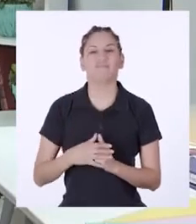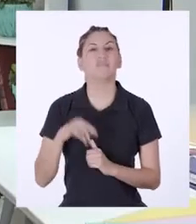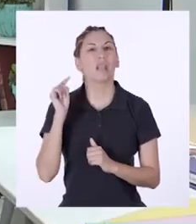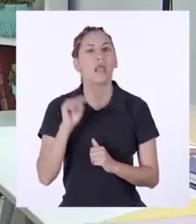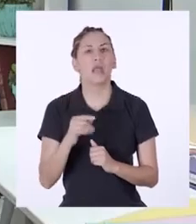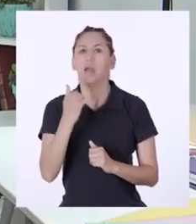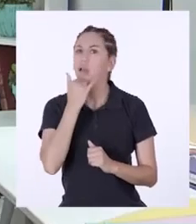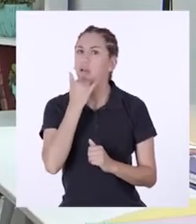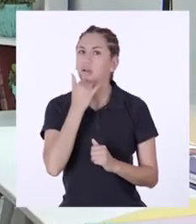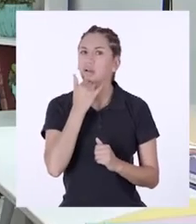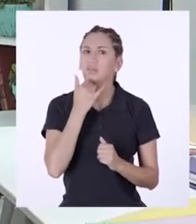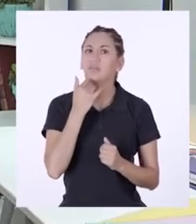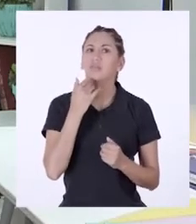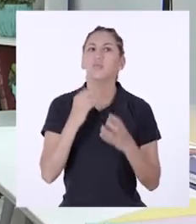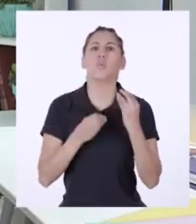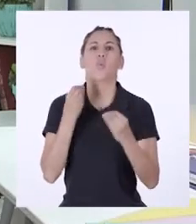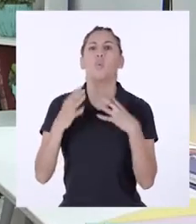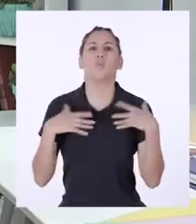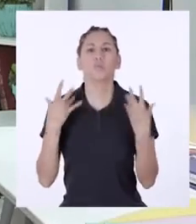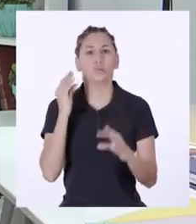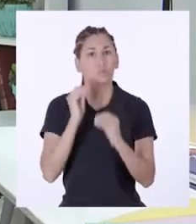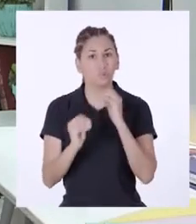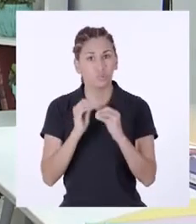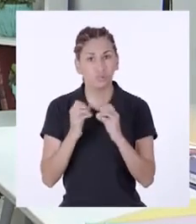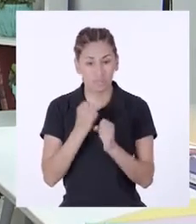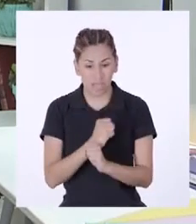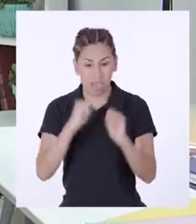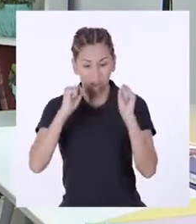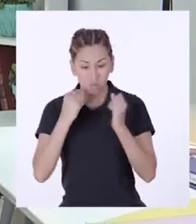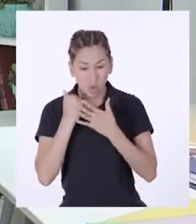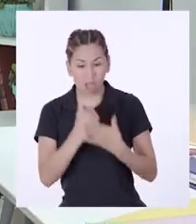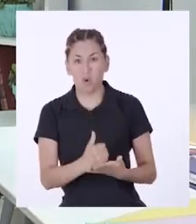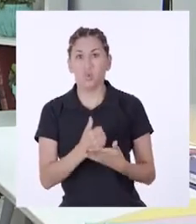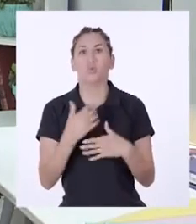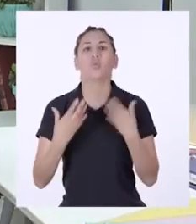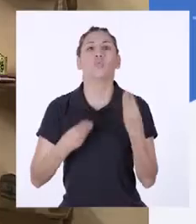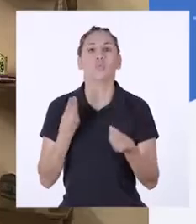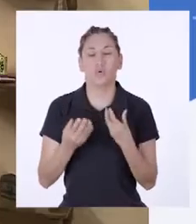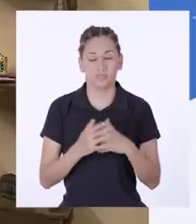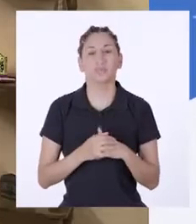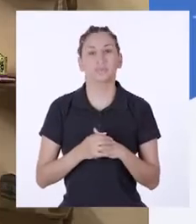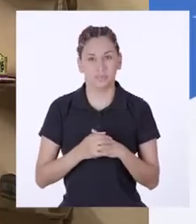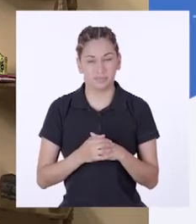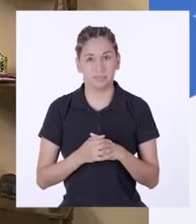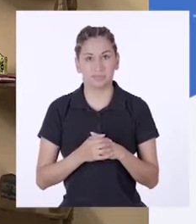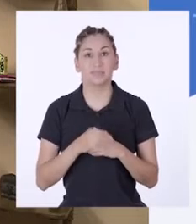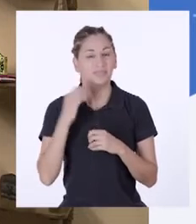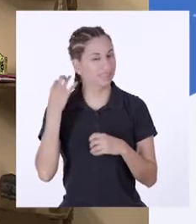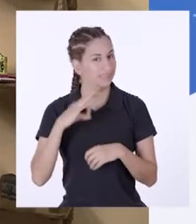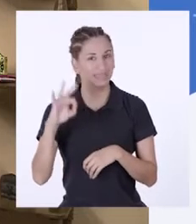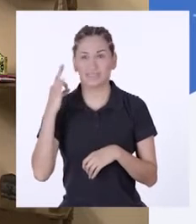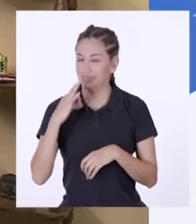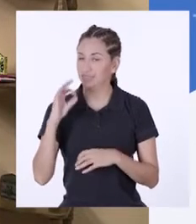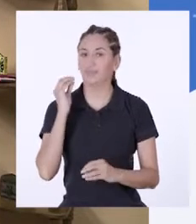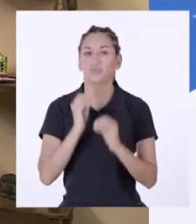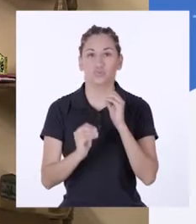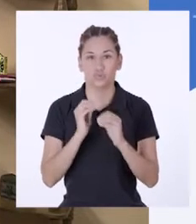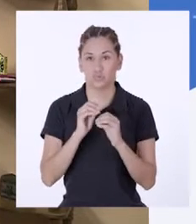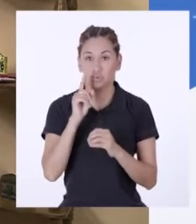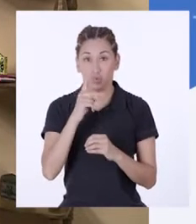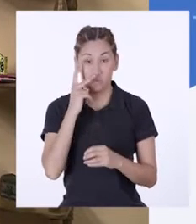esto nos pasa, ¿hay algo que podamos hacer para salvar nuestro compostaje? Siempre hay soluciones,